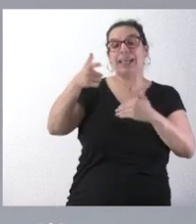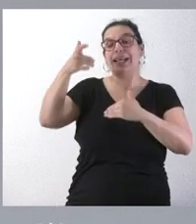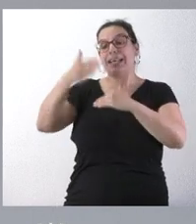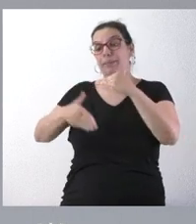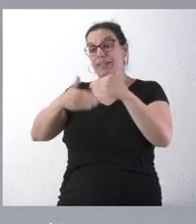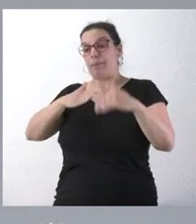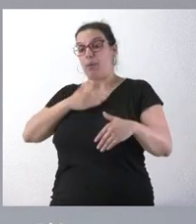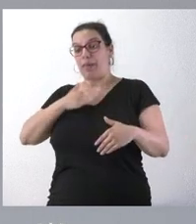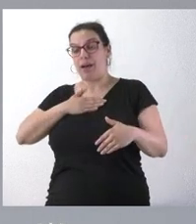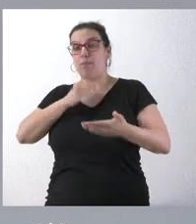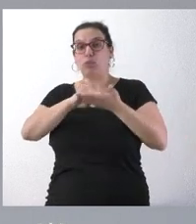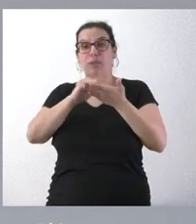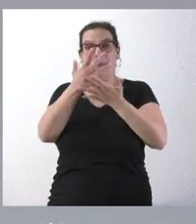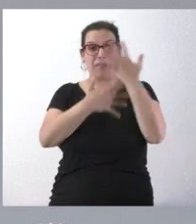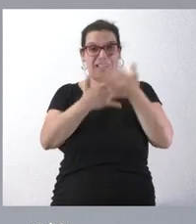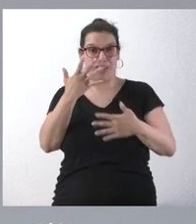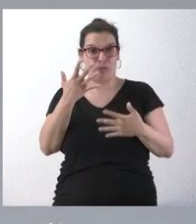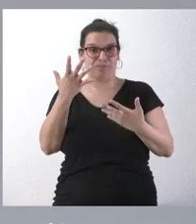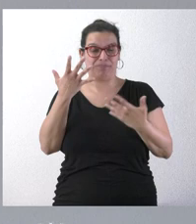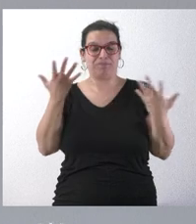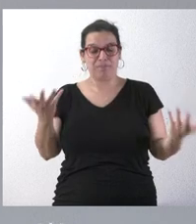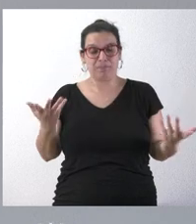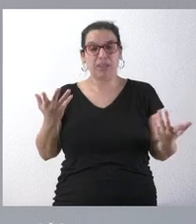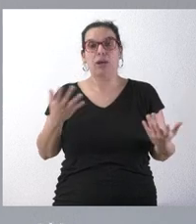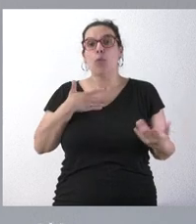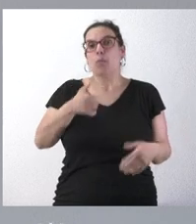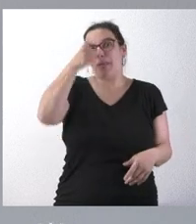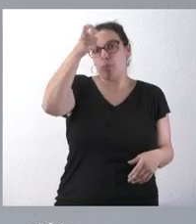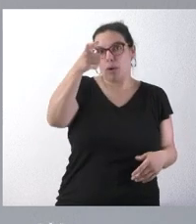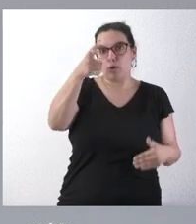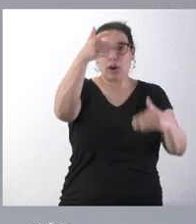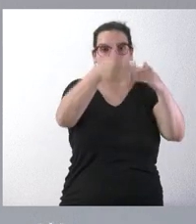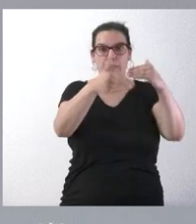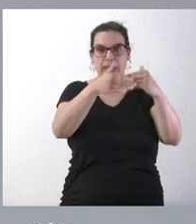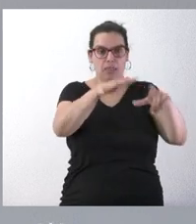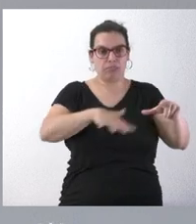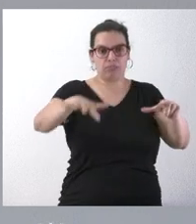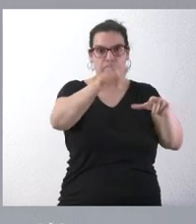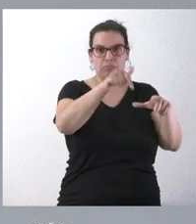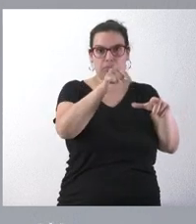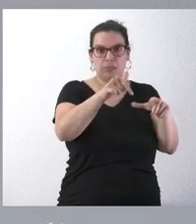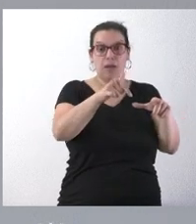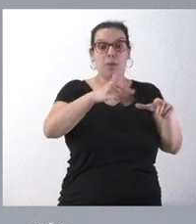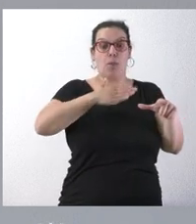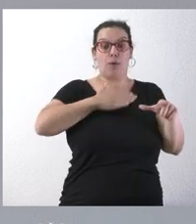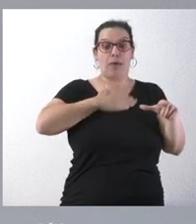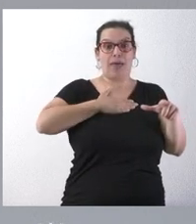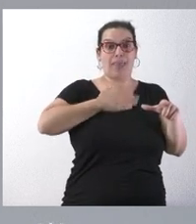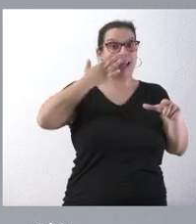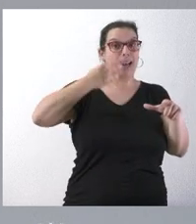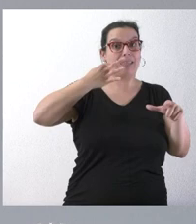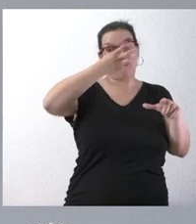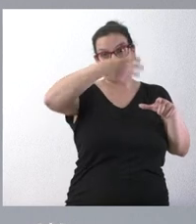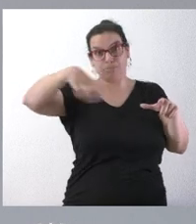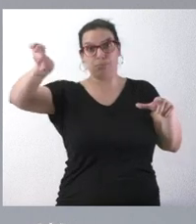propiedades del municipio. A veces hay un municipio que tiene propiedades, en bastantes casos, en municipios ajenos, pero dentro de